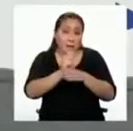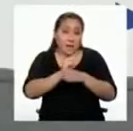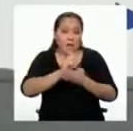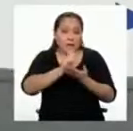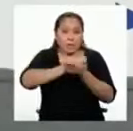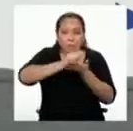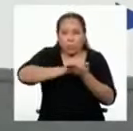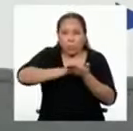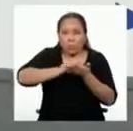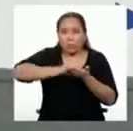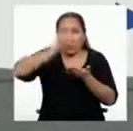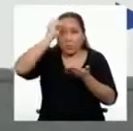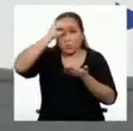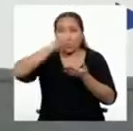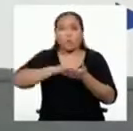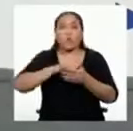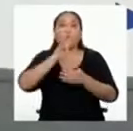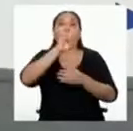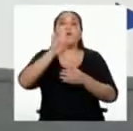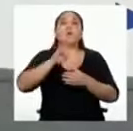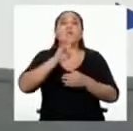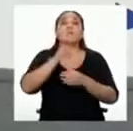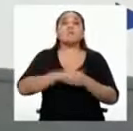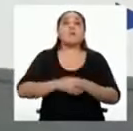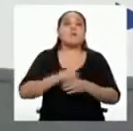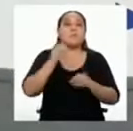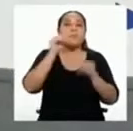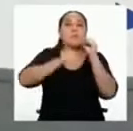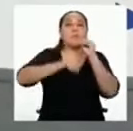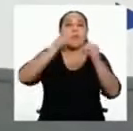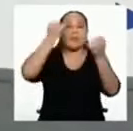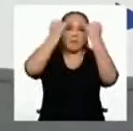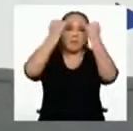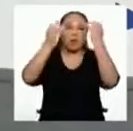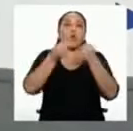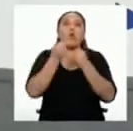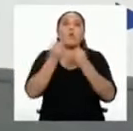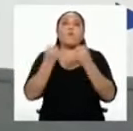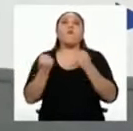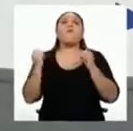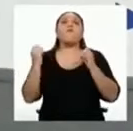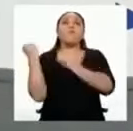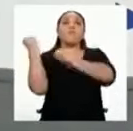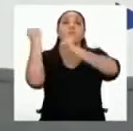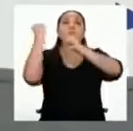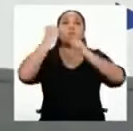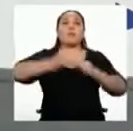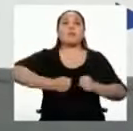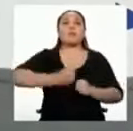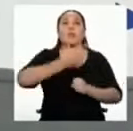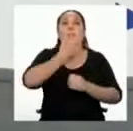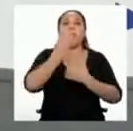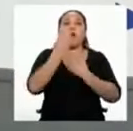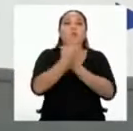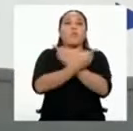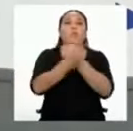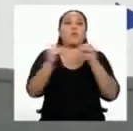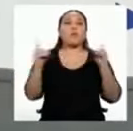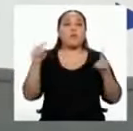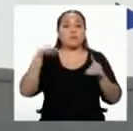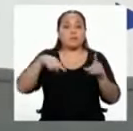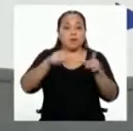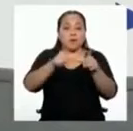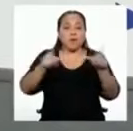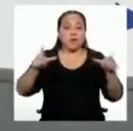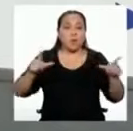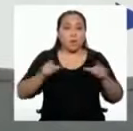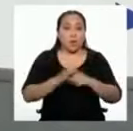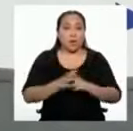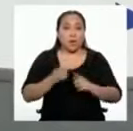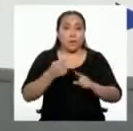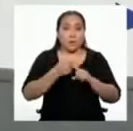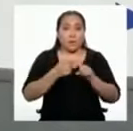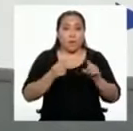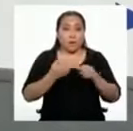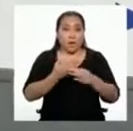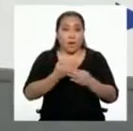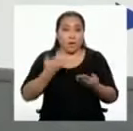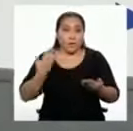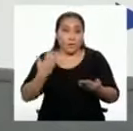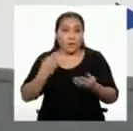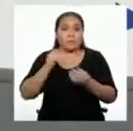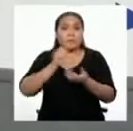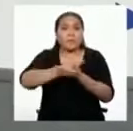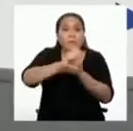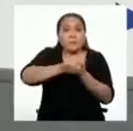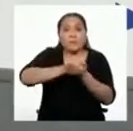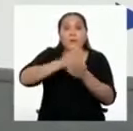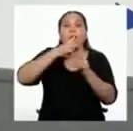utilizarás para hacer tus propuestas sobre cómo fortalecer la democracia en los espacios públicos. Pero antes, cumple con las actividades